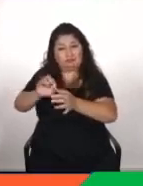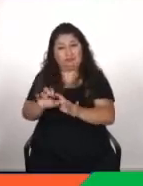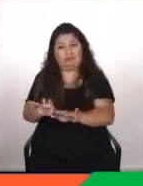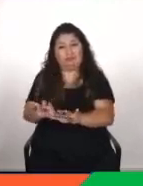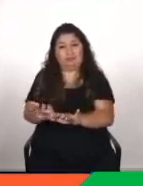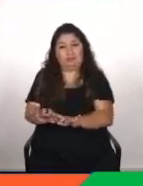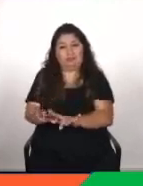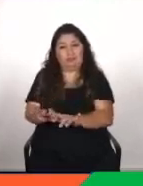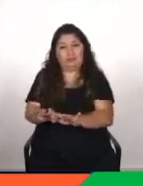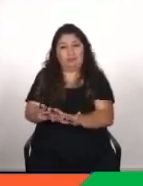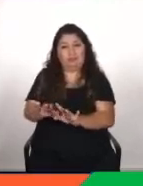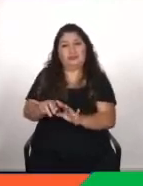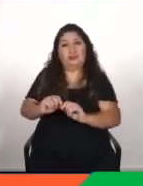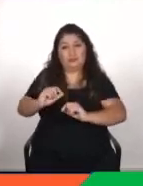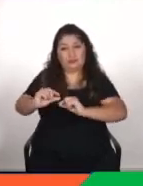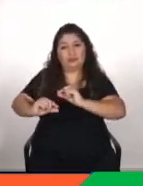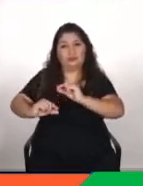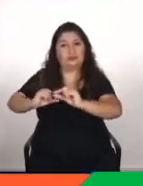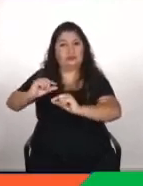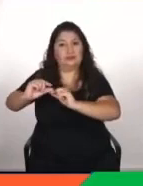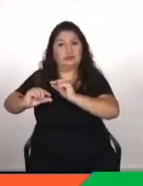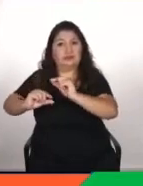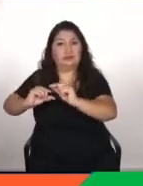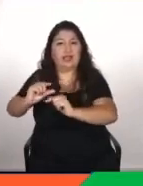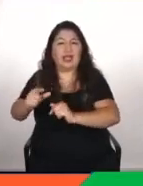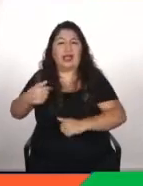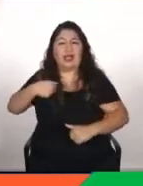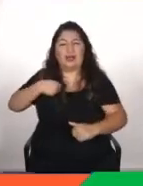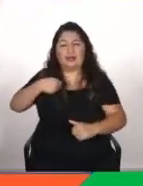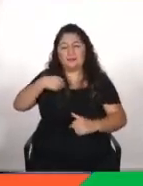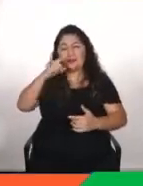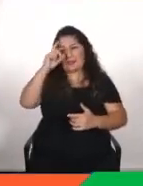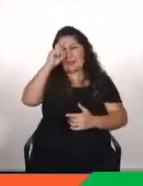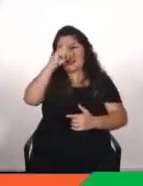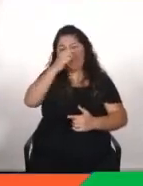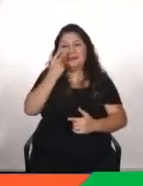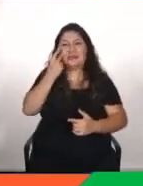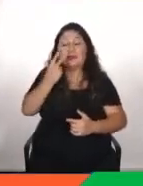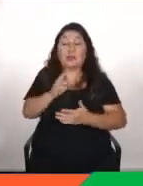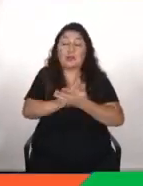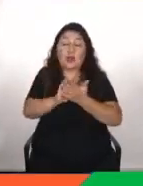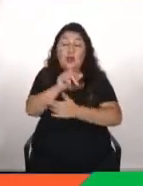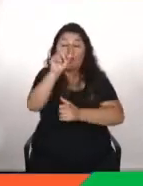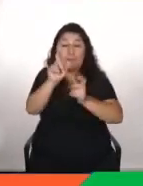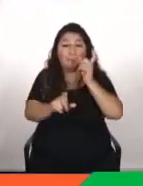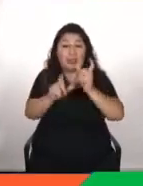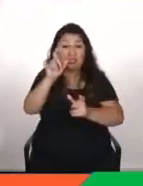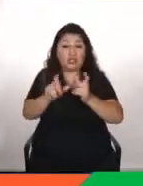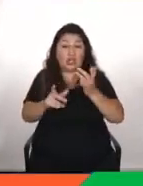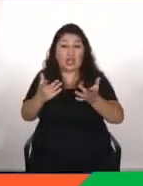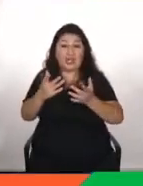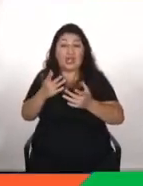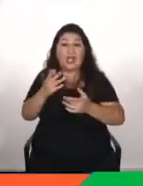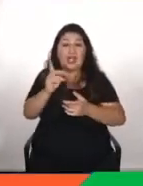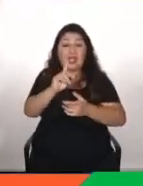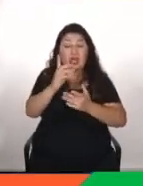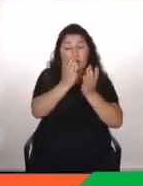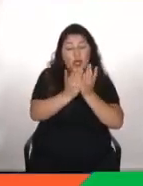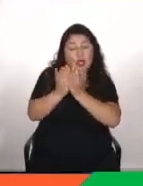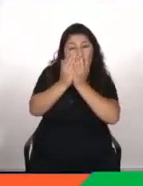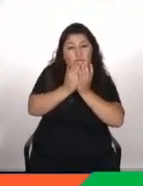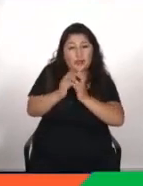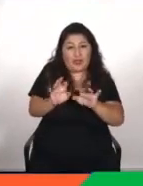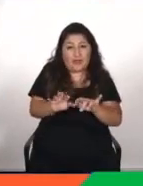van llenando todo nuestro día a día es decir a mí ya me cuesta ver trabajo de gente que no ha estudiado informática donde no programen casi todo el mundo tiene que